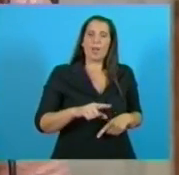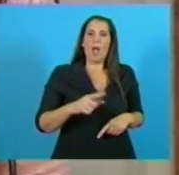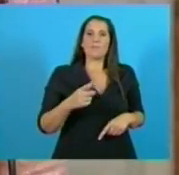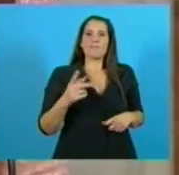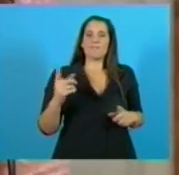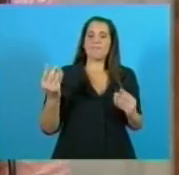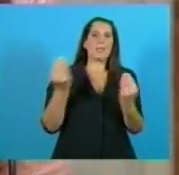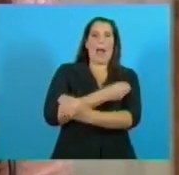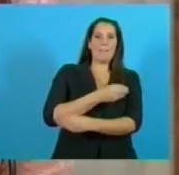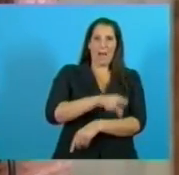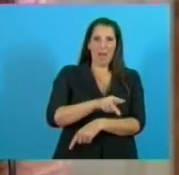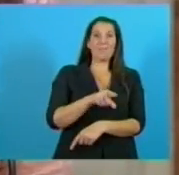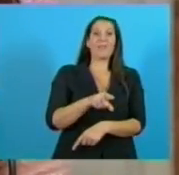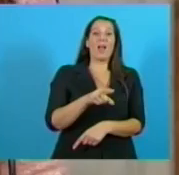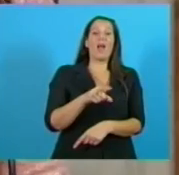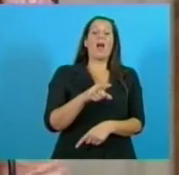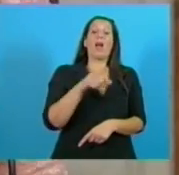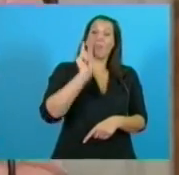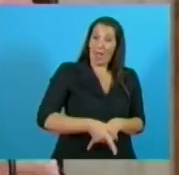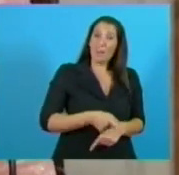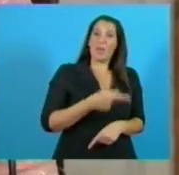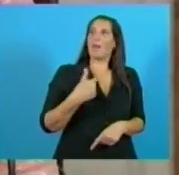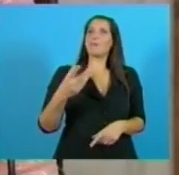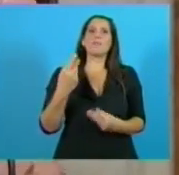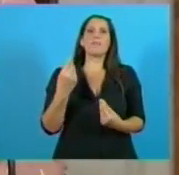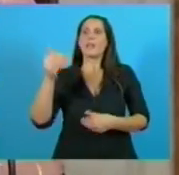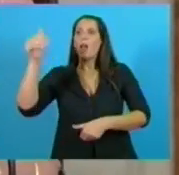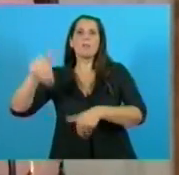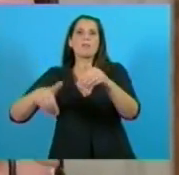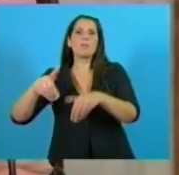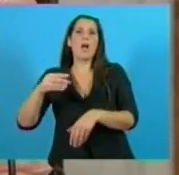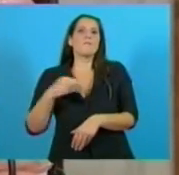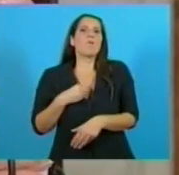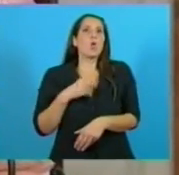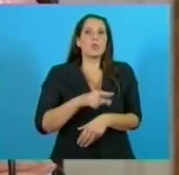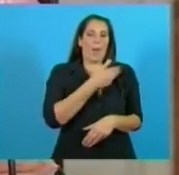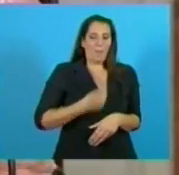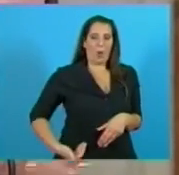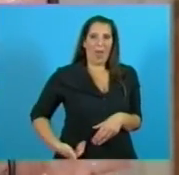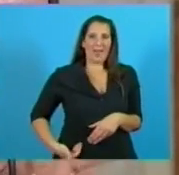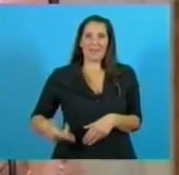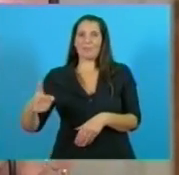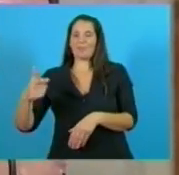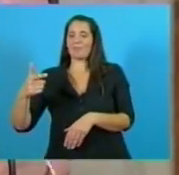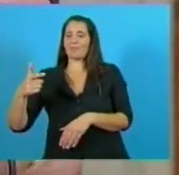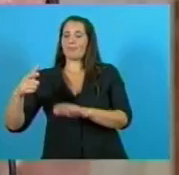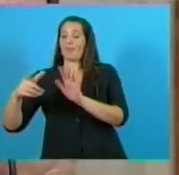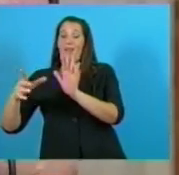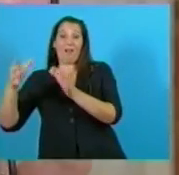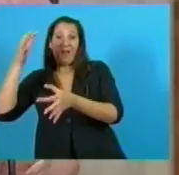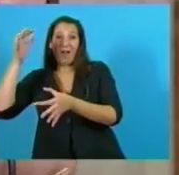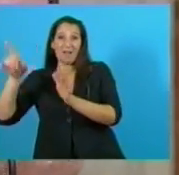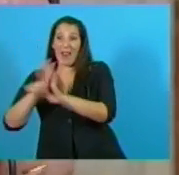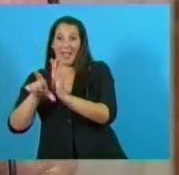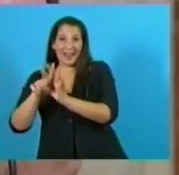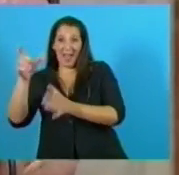Legislativo sustituye también una voluntad que es la del Poder Legislativo, porque nadie está pidiendo que